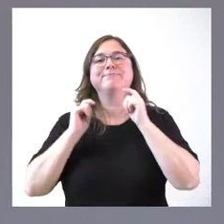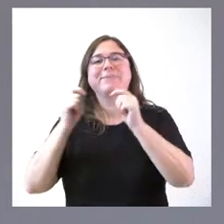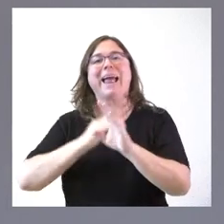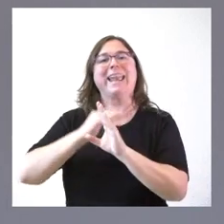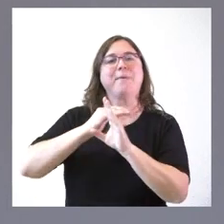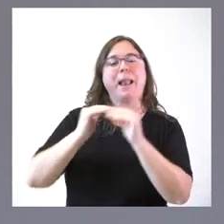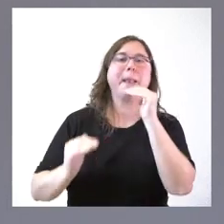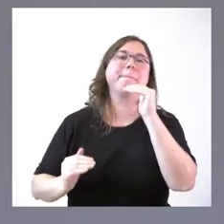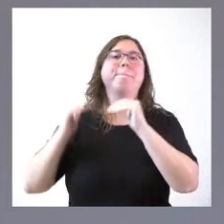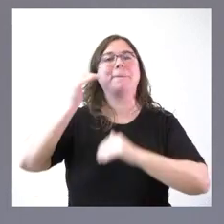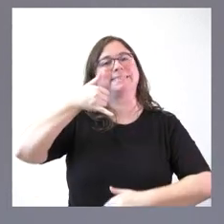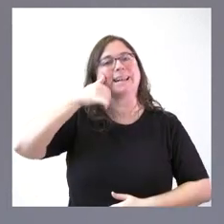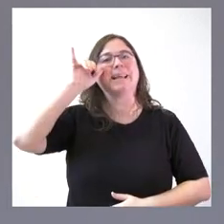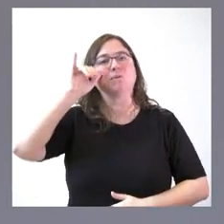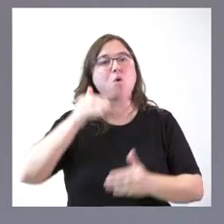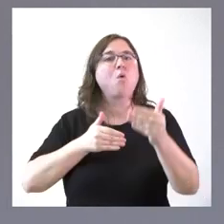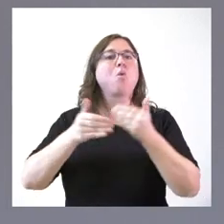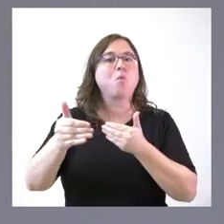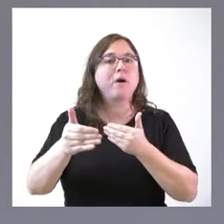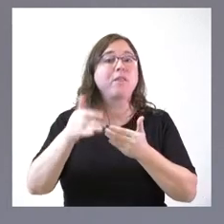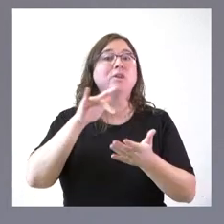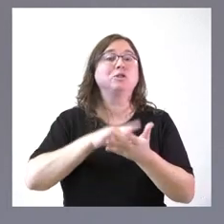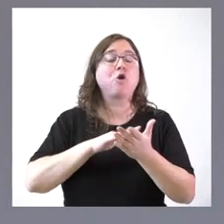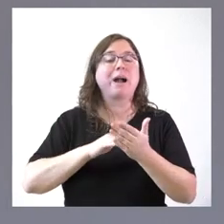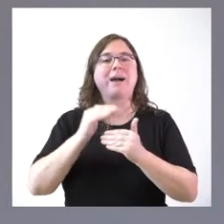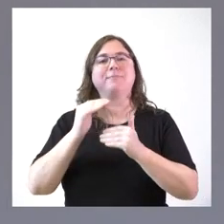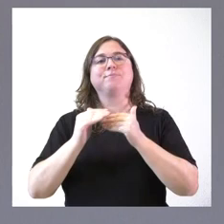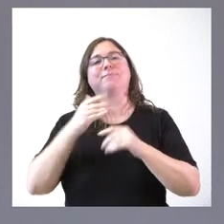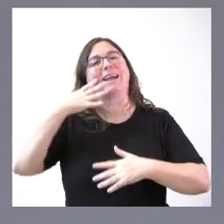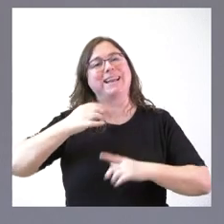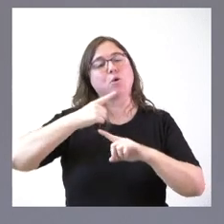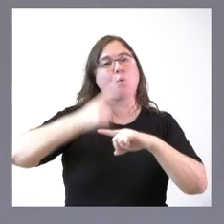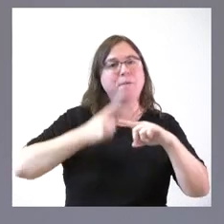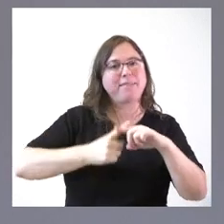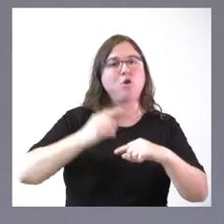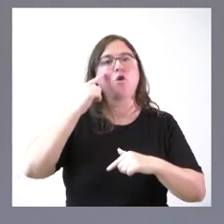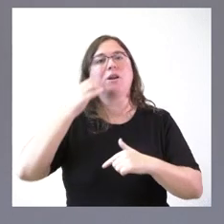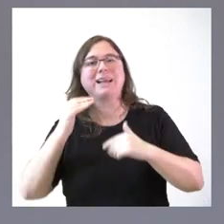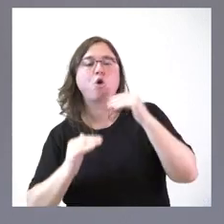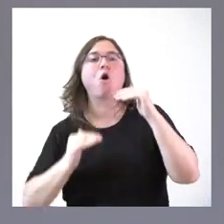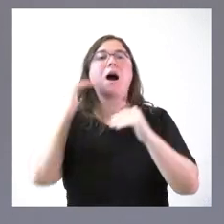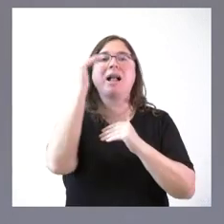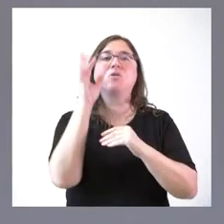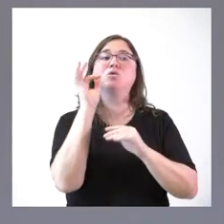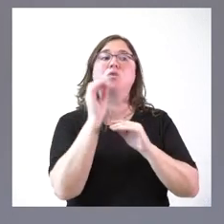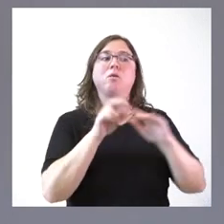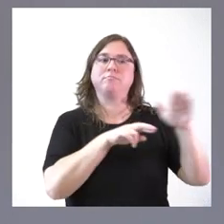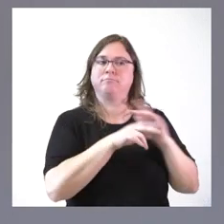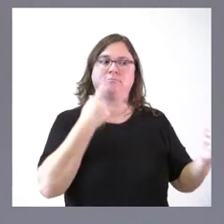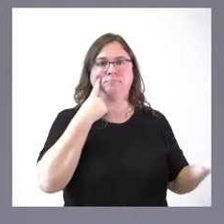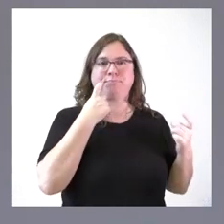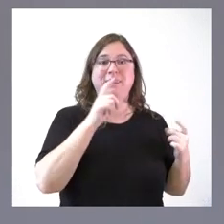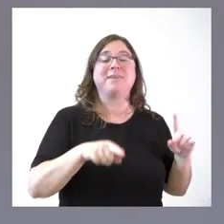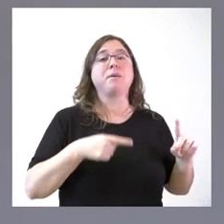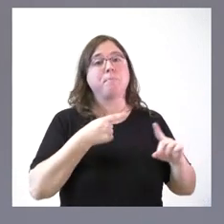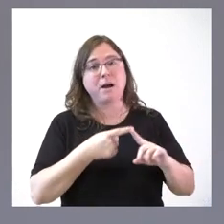mayor de riesgo de incendios y, por ejemplo, pasamos a riesgo medio o a riesgo alto, no se trata solo de los instrumentos que se ponen desde la Administración Autonómica,